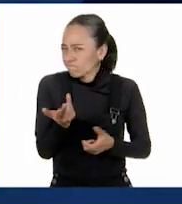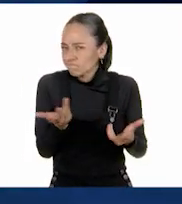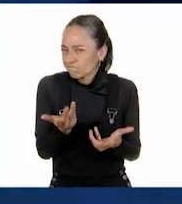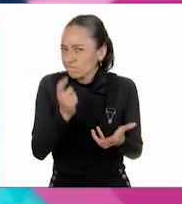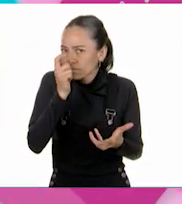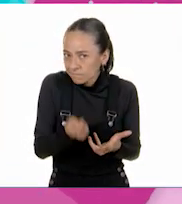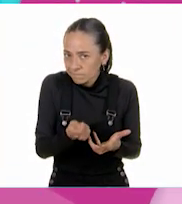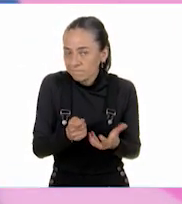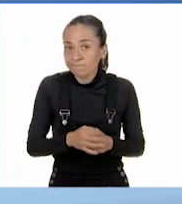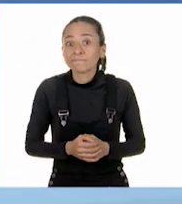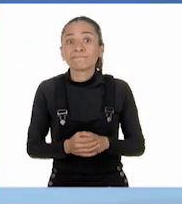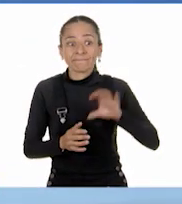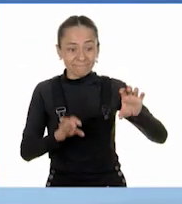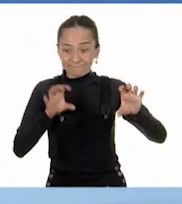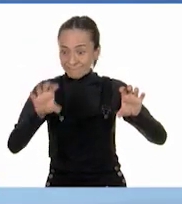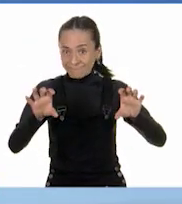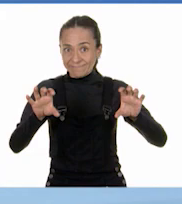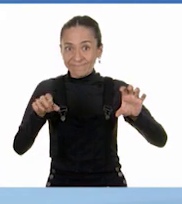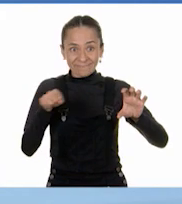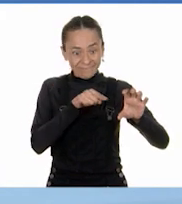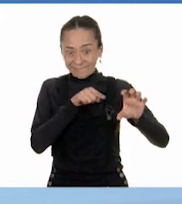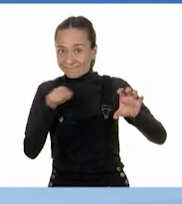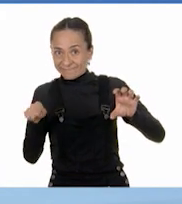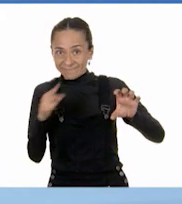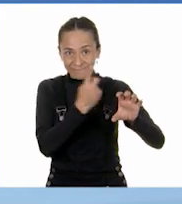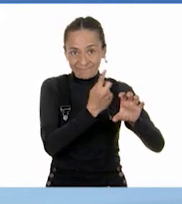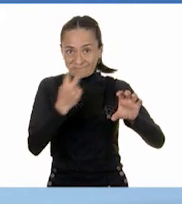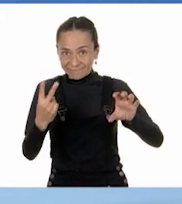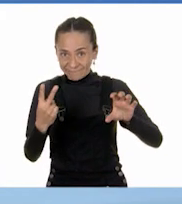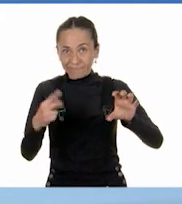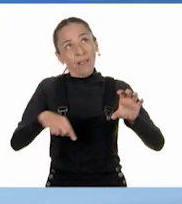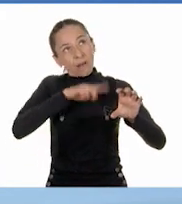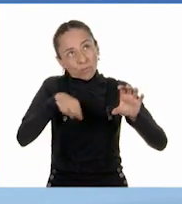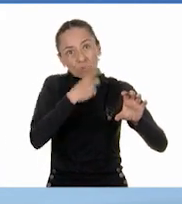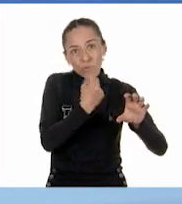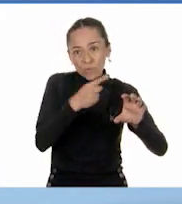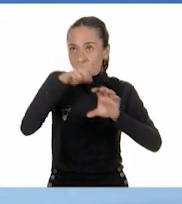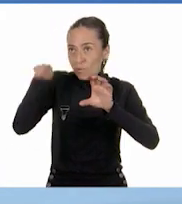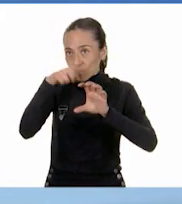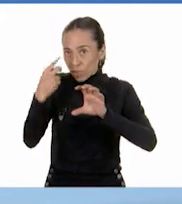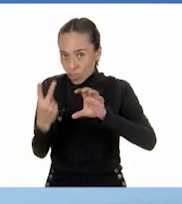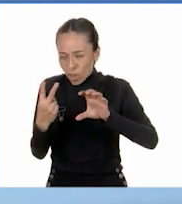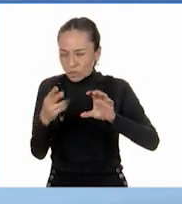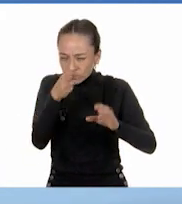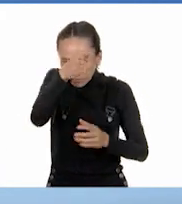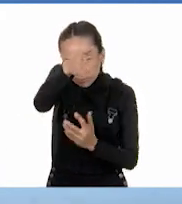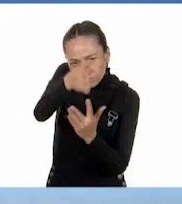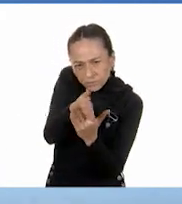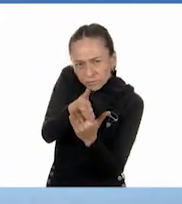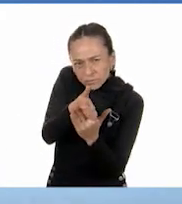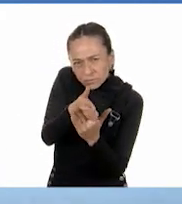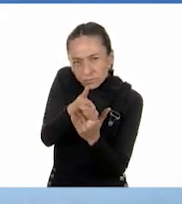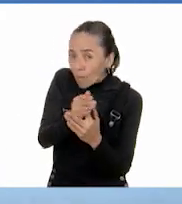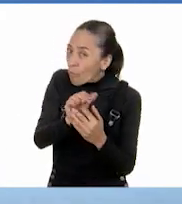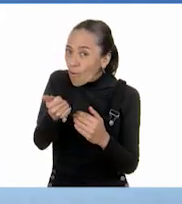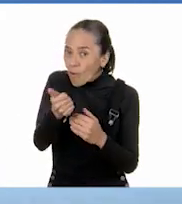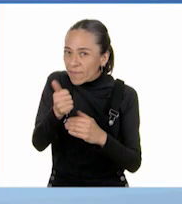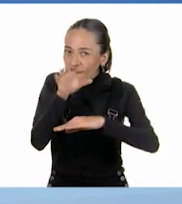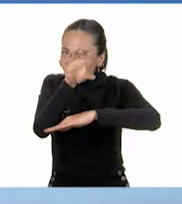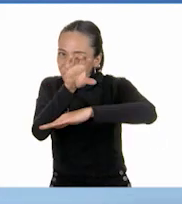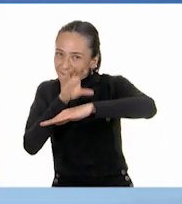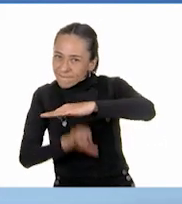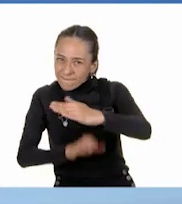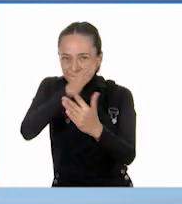se encuentre en medio de las que salieron en la ruleta. María, ¿qué vas a hacer para encontrar